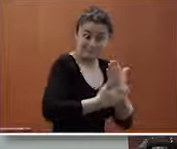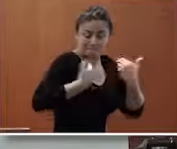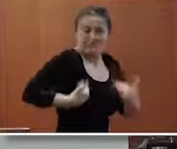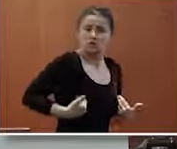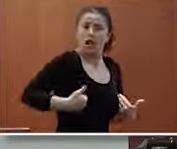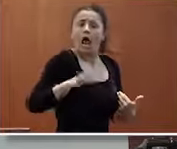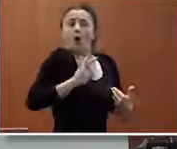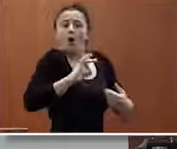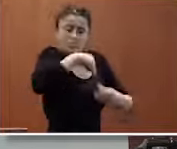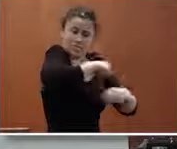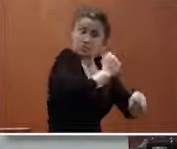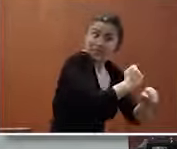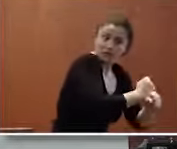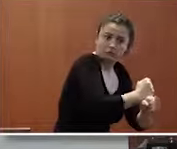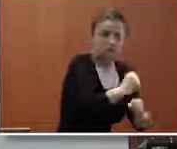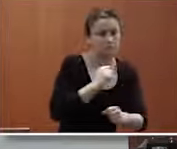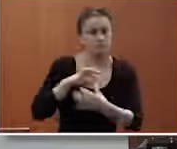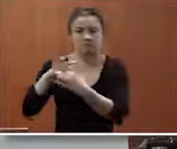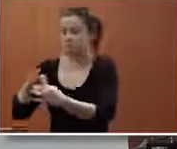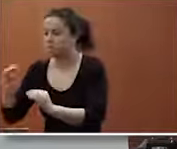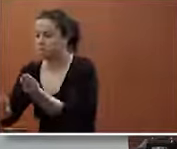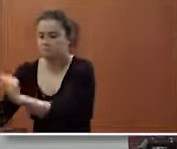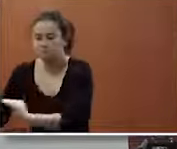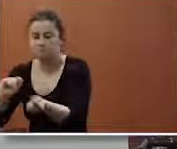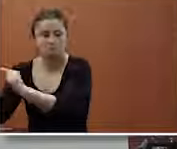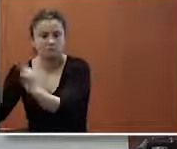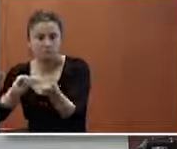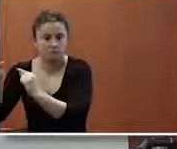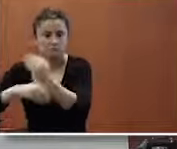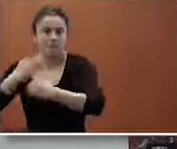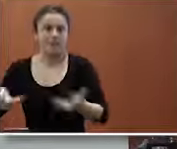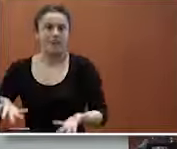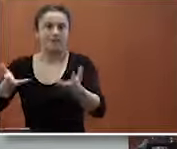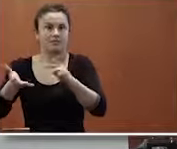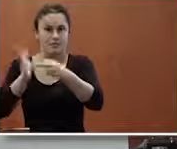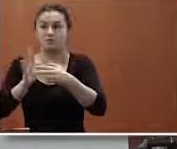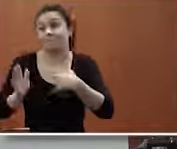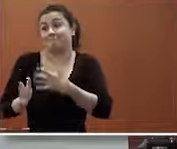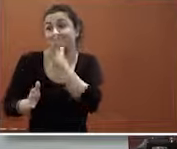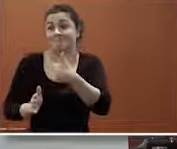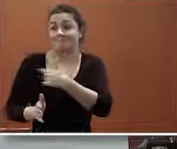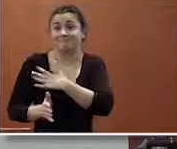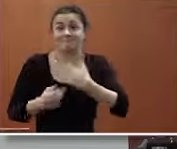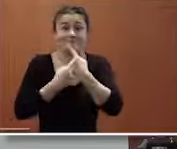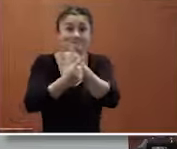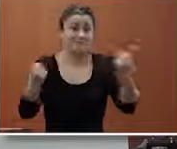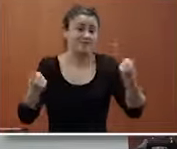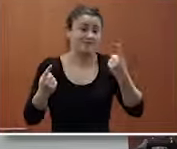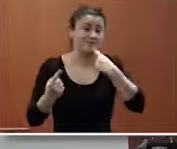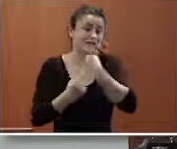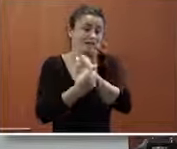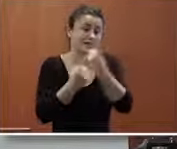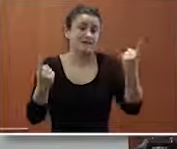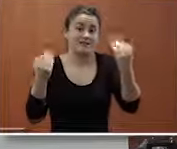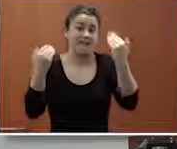personales y profesionales a trabajar en pro del proyecto yo pues quiero también aprovechar la ocasión pues para darles a todos